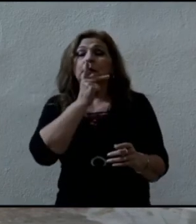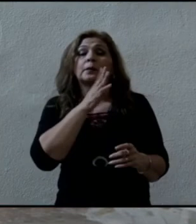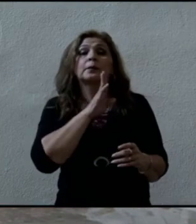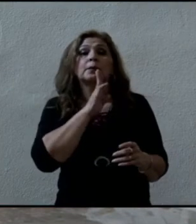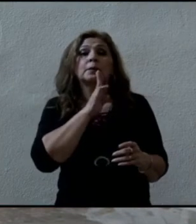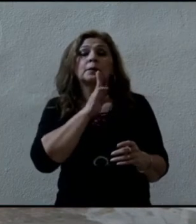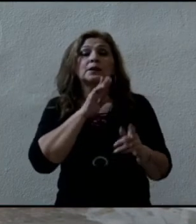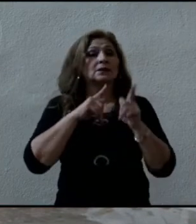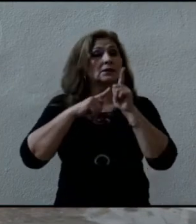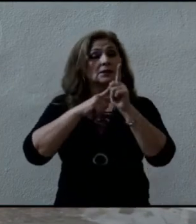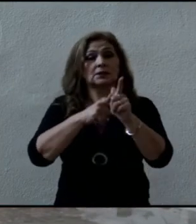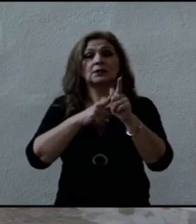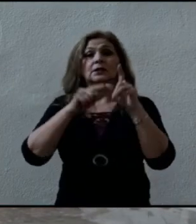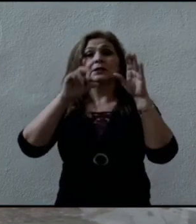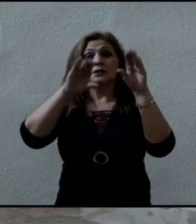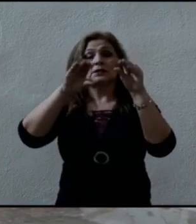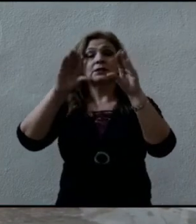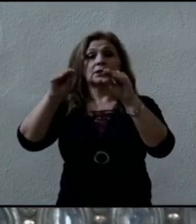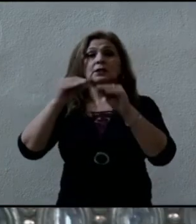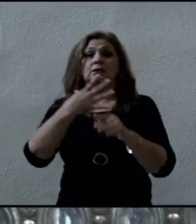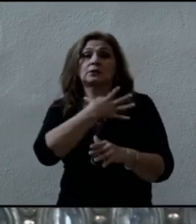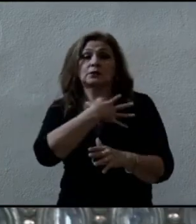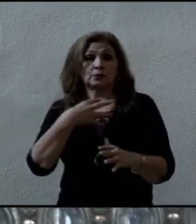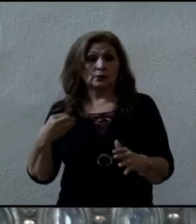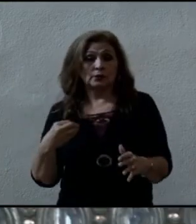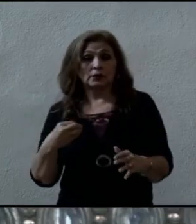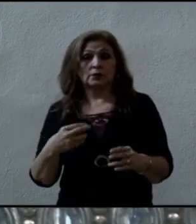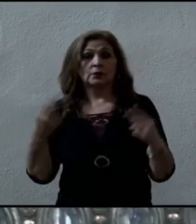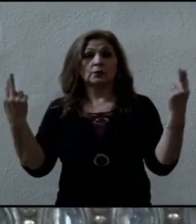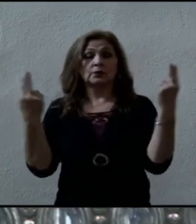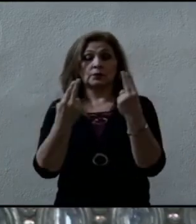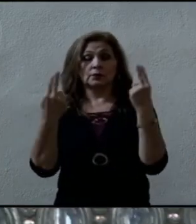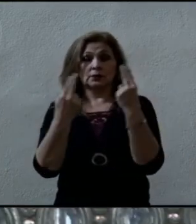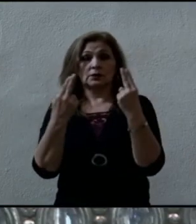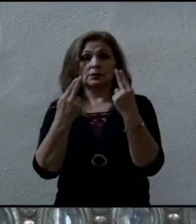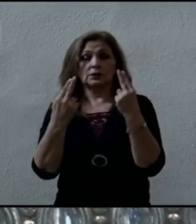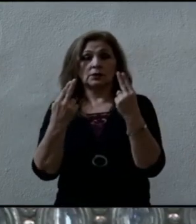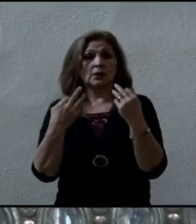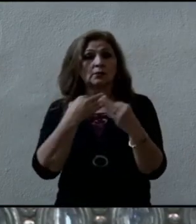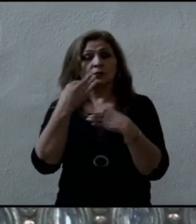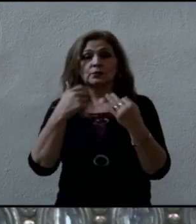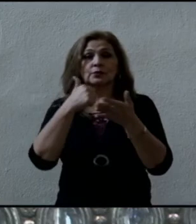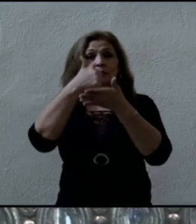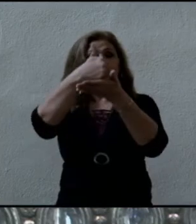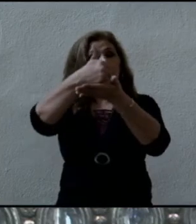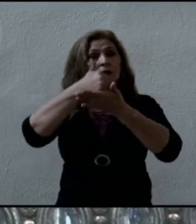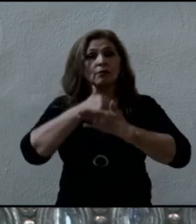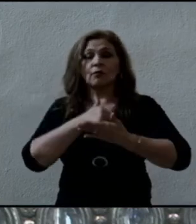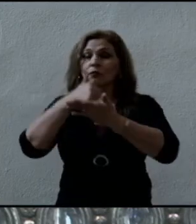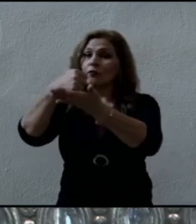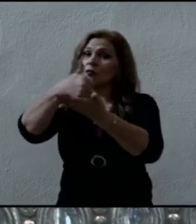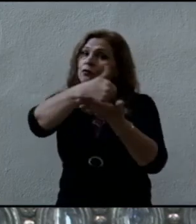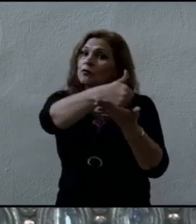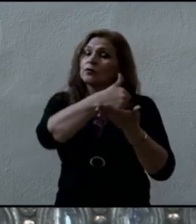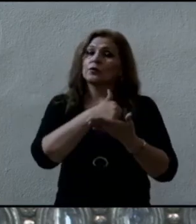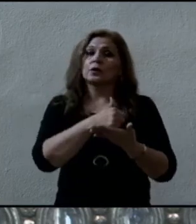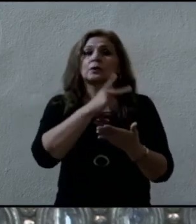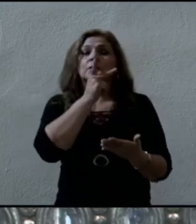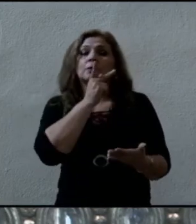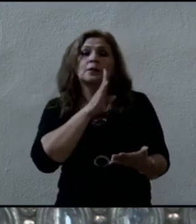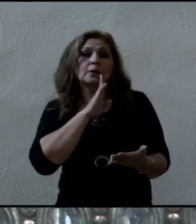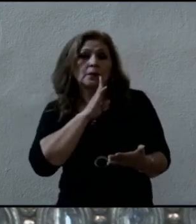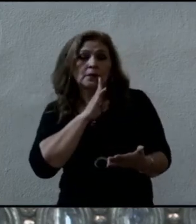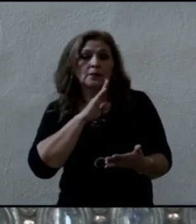los necesitan y nosotros también los sacerdotes tendremos que cumplir este deber con